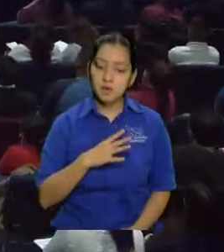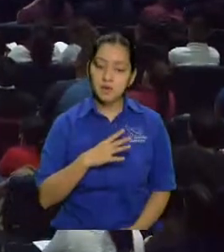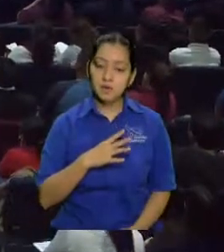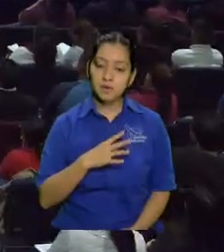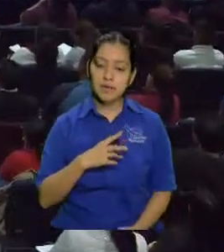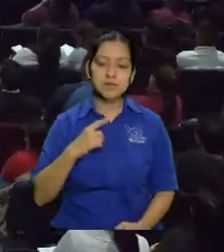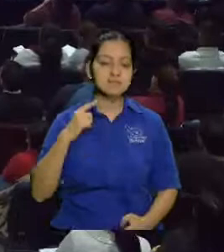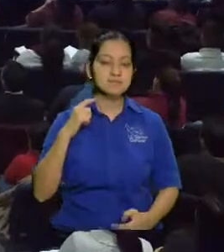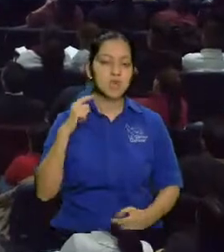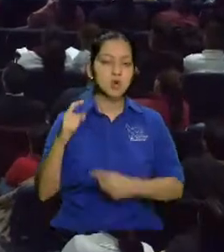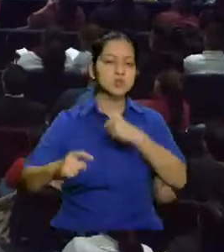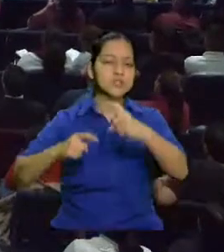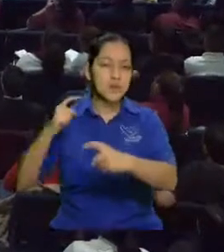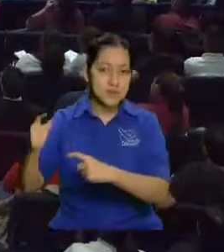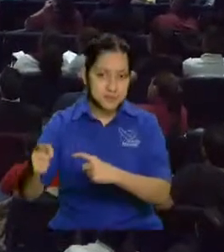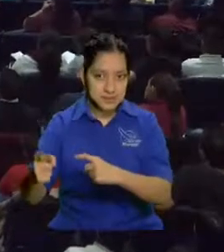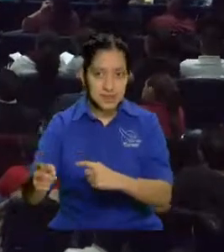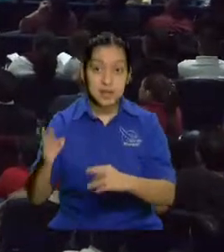repercusión